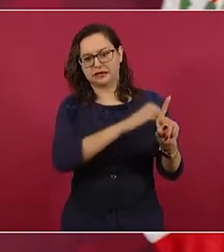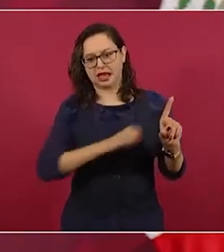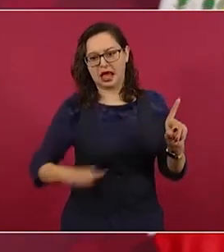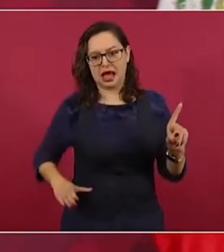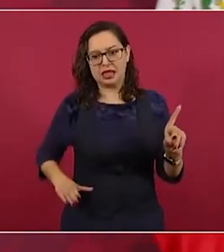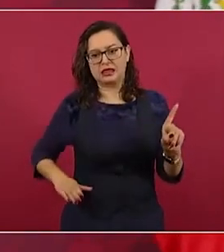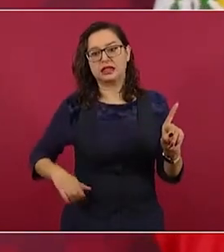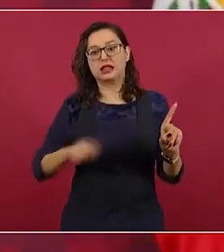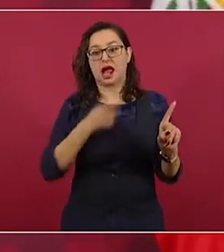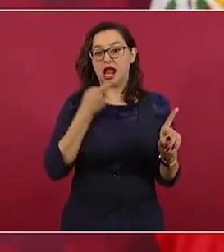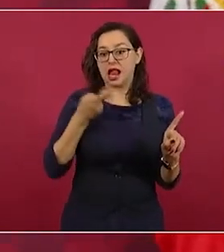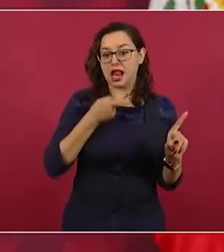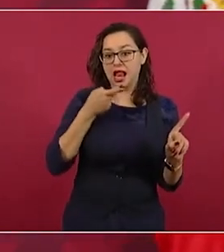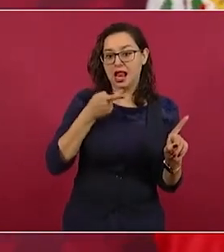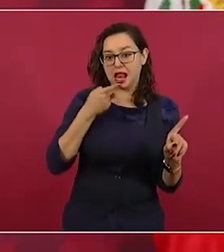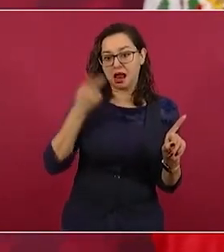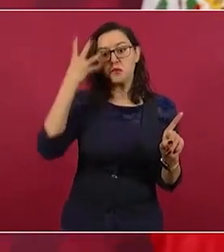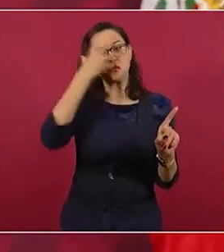habla bien,